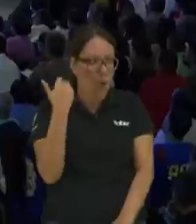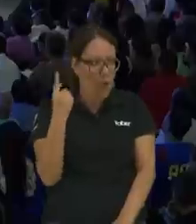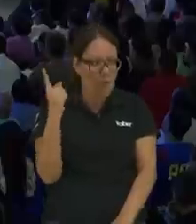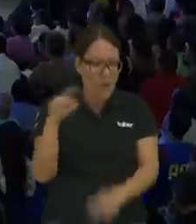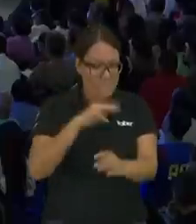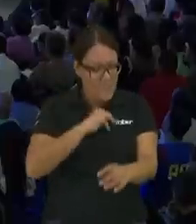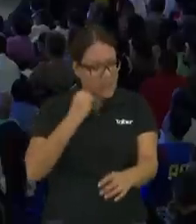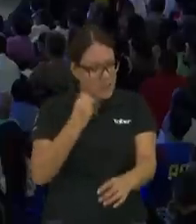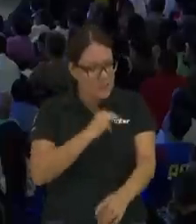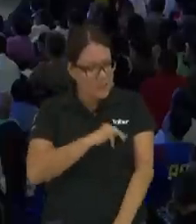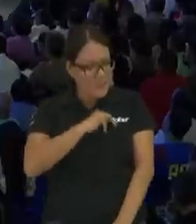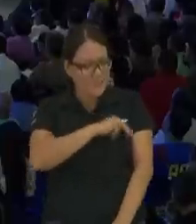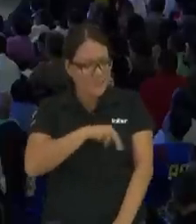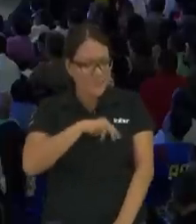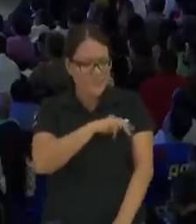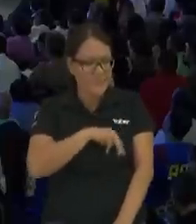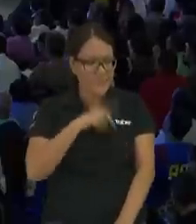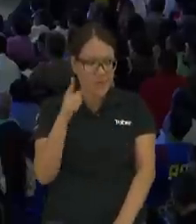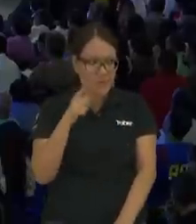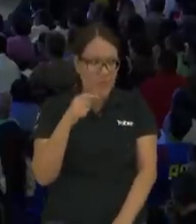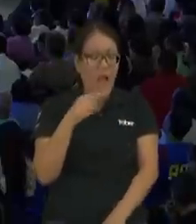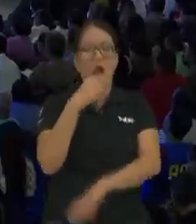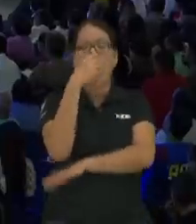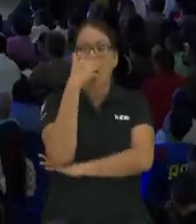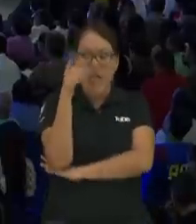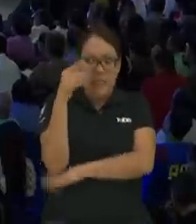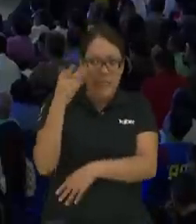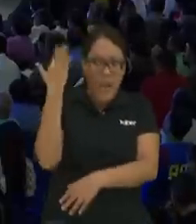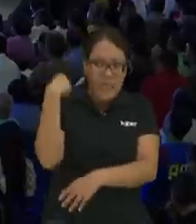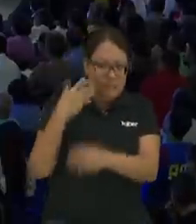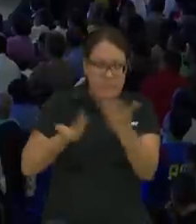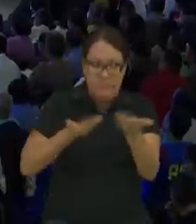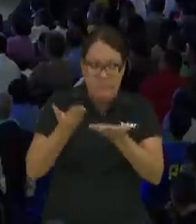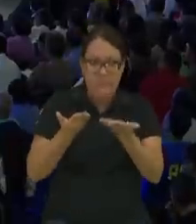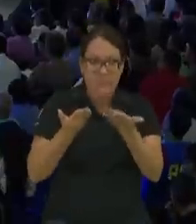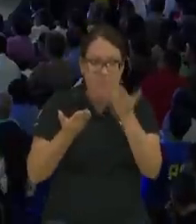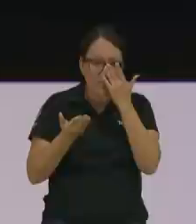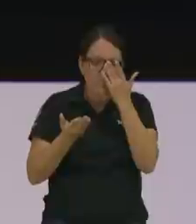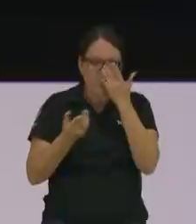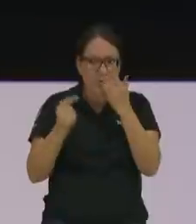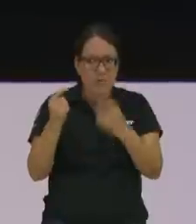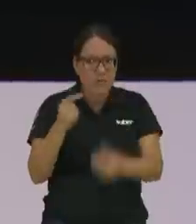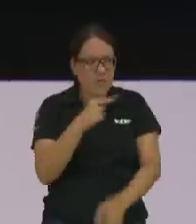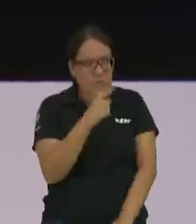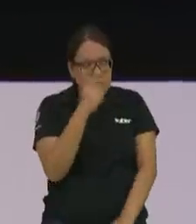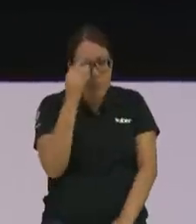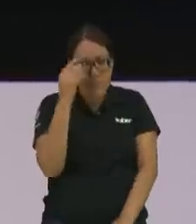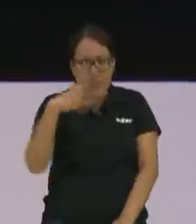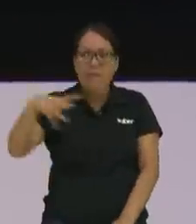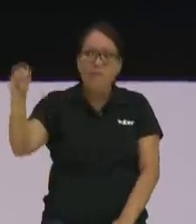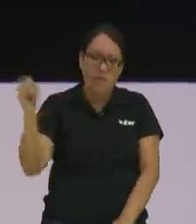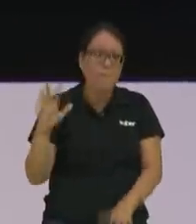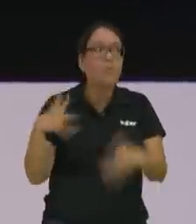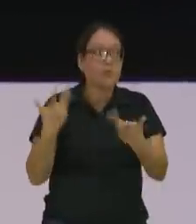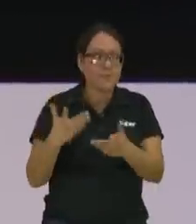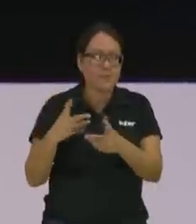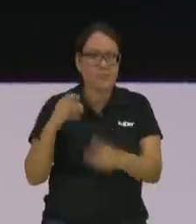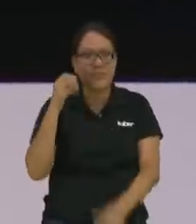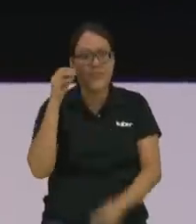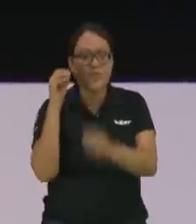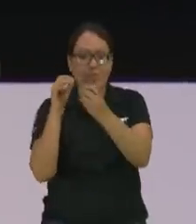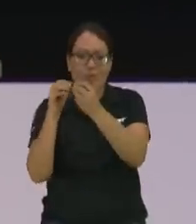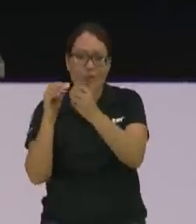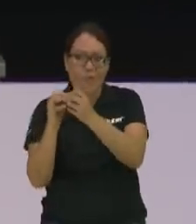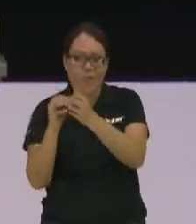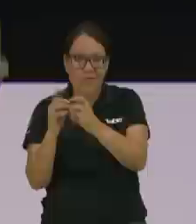no te puedo pero el cipote era servicia si pastor ¿sabe por qué se fue? por la novia y se ve que fue lo